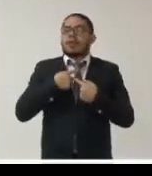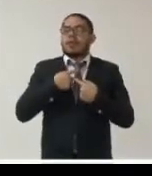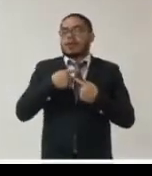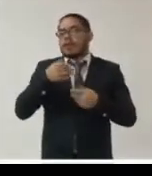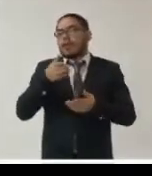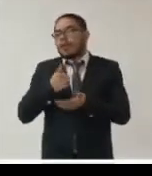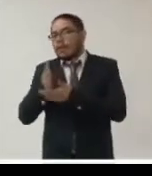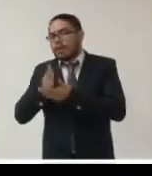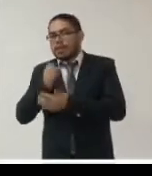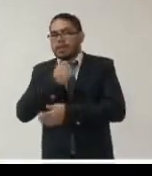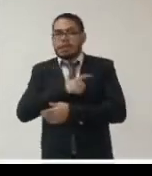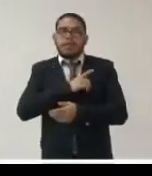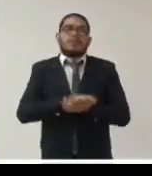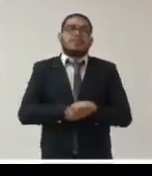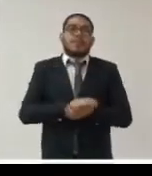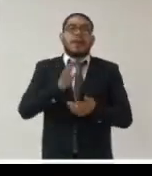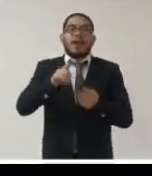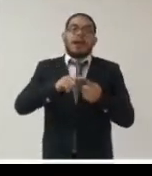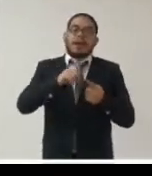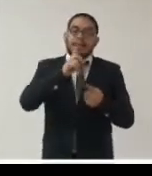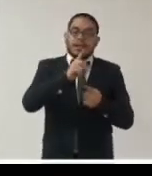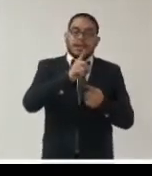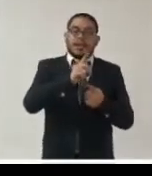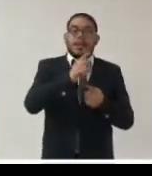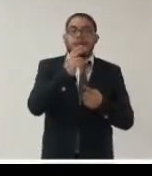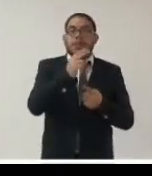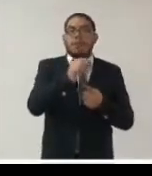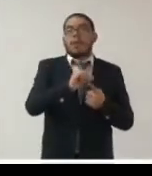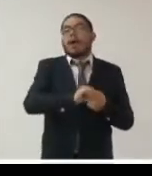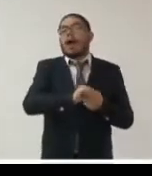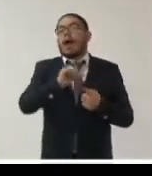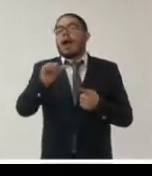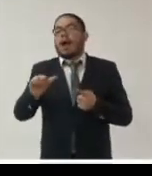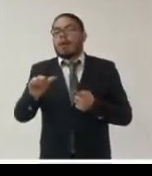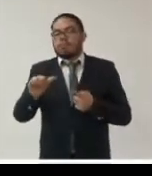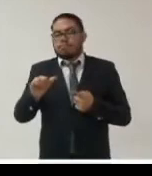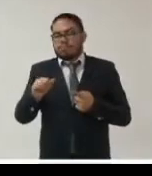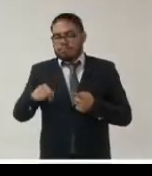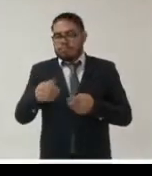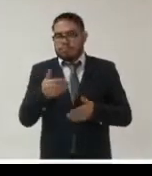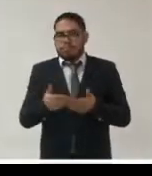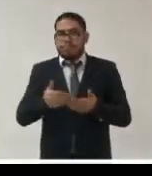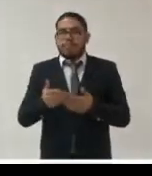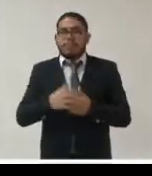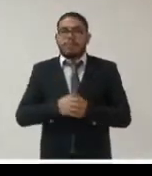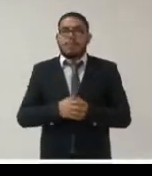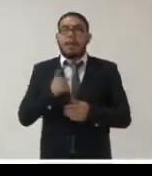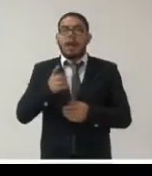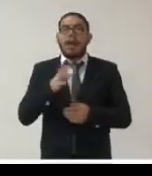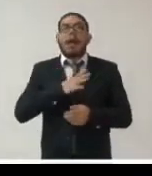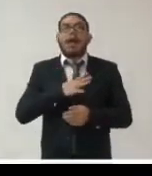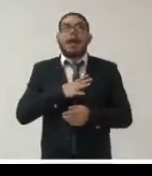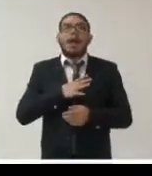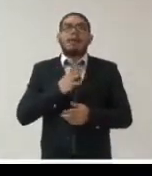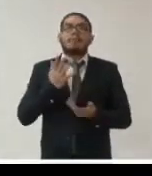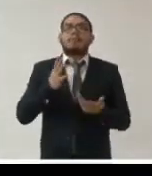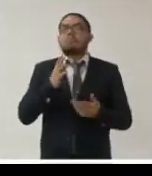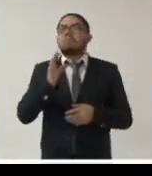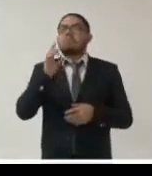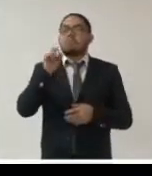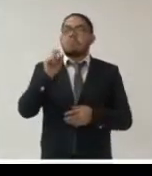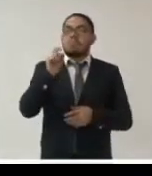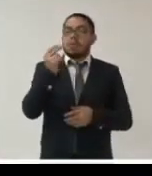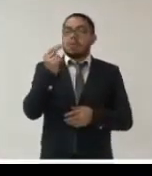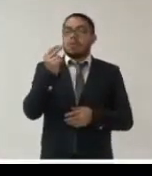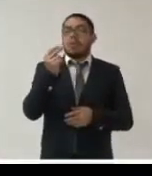por ejemplo al 30 de noviembre del presente año que está por concluir se identificaron que el 25